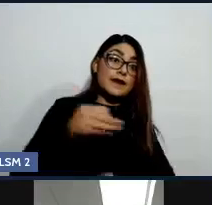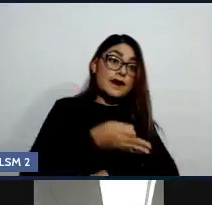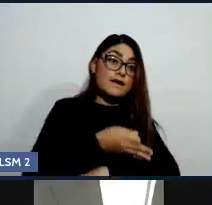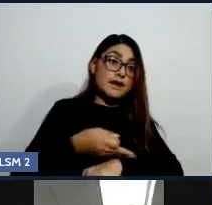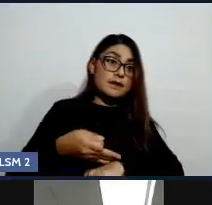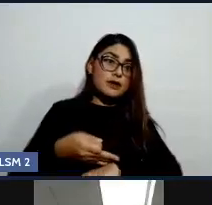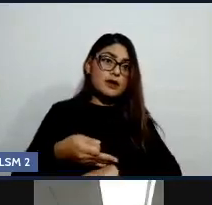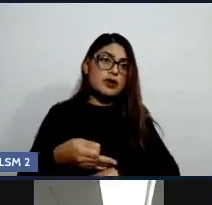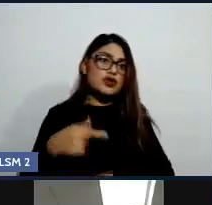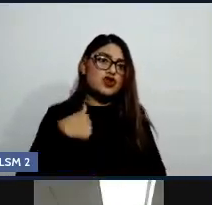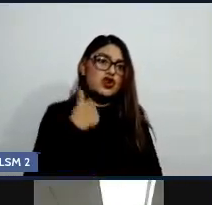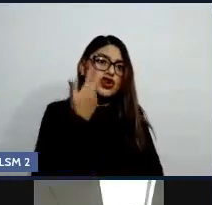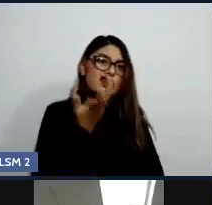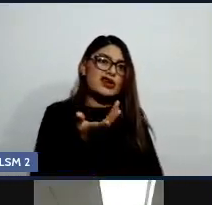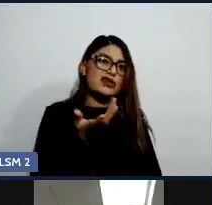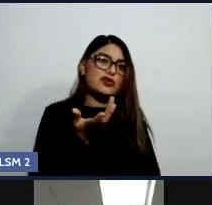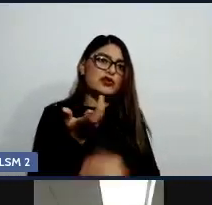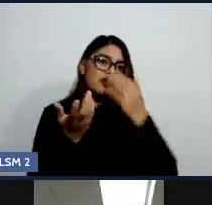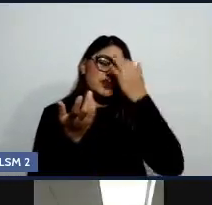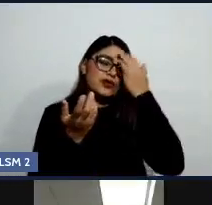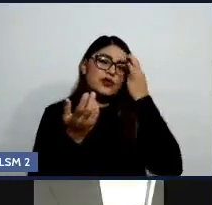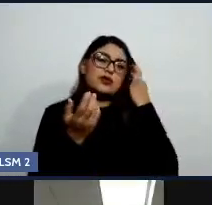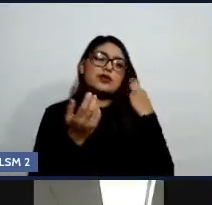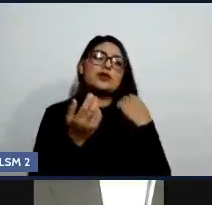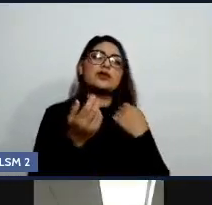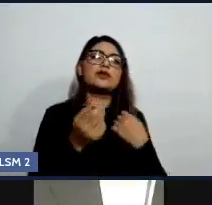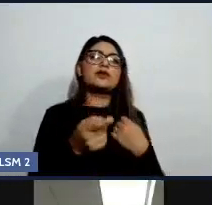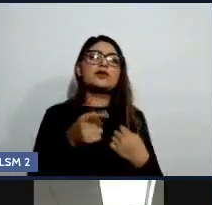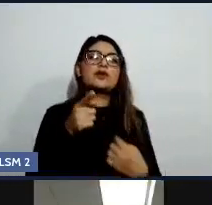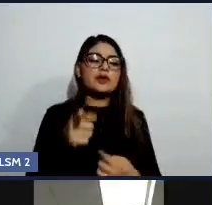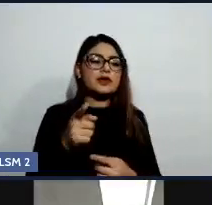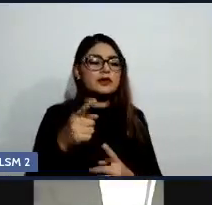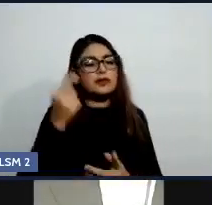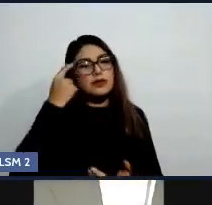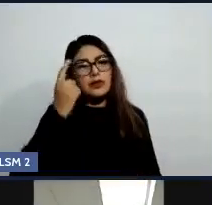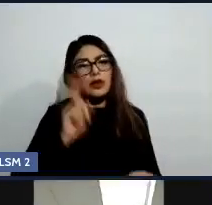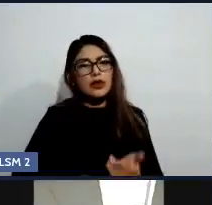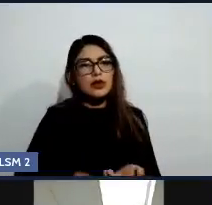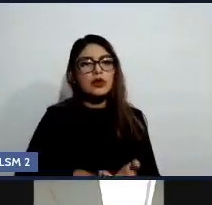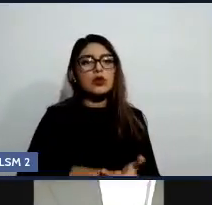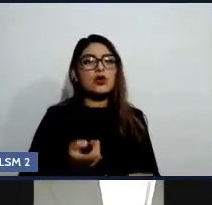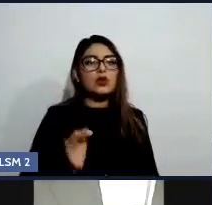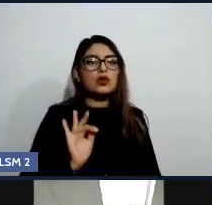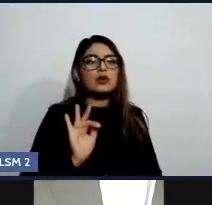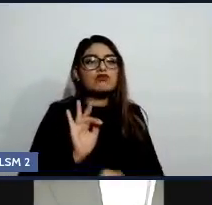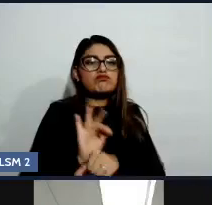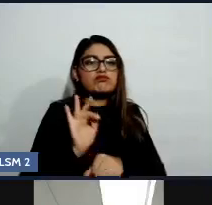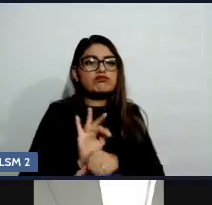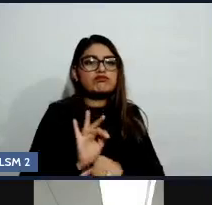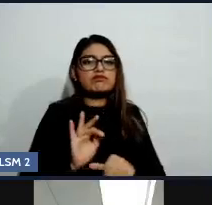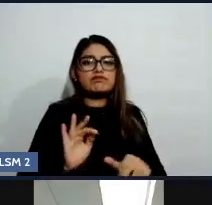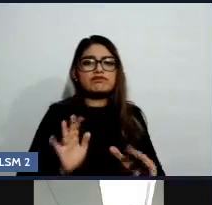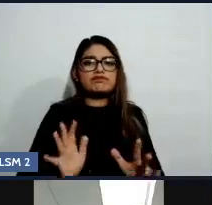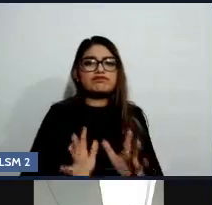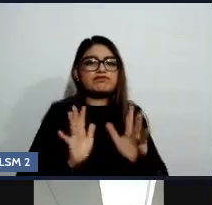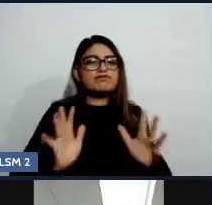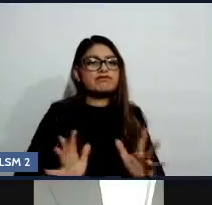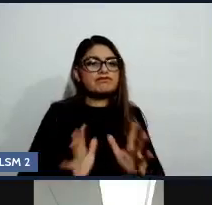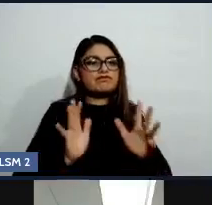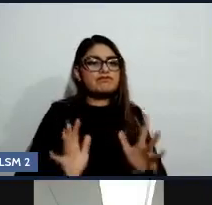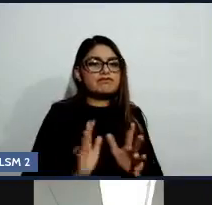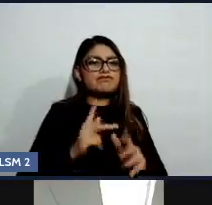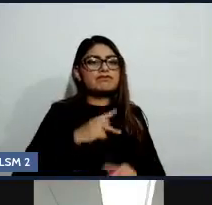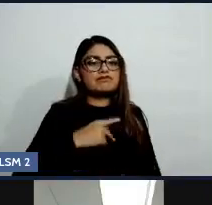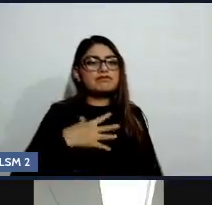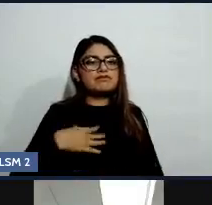desde la buena intención de proteger, de impulsar a mi hijo, a mi hija,